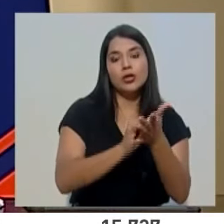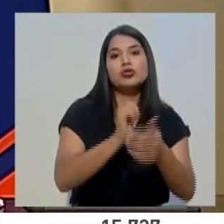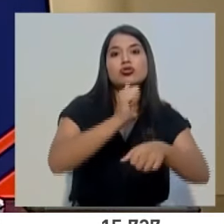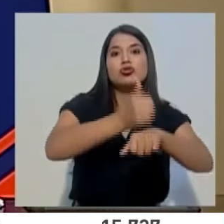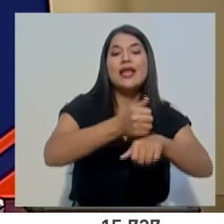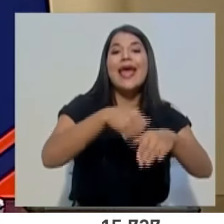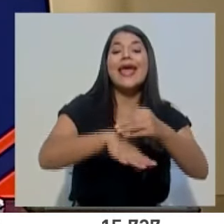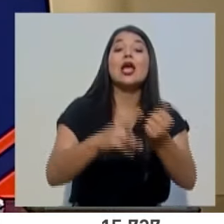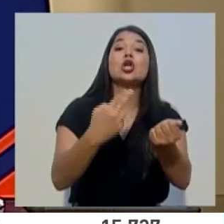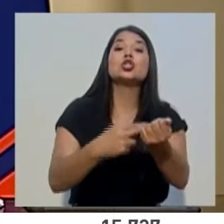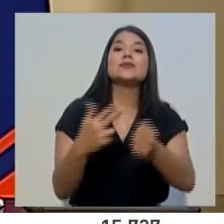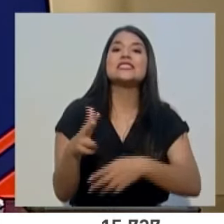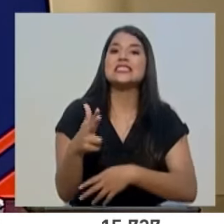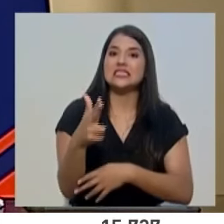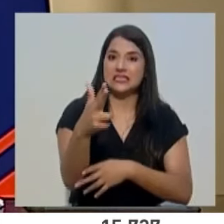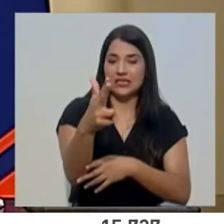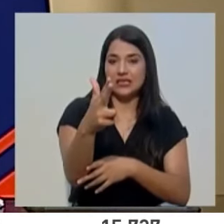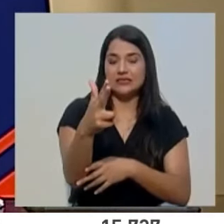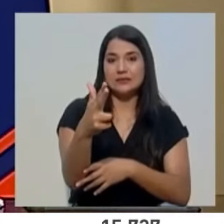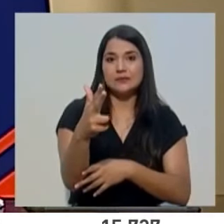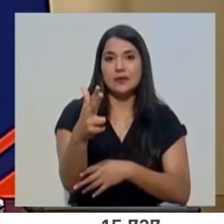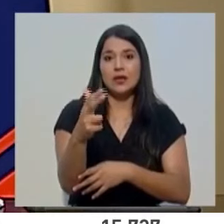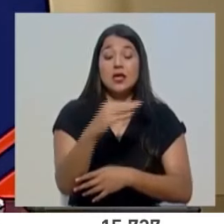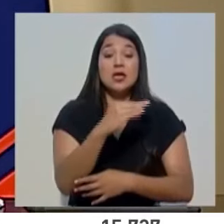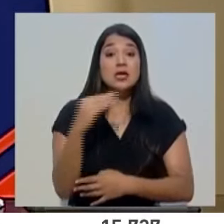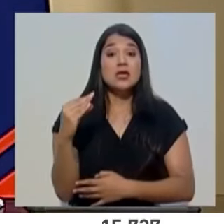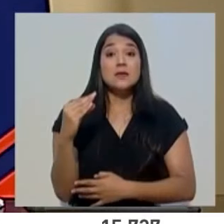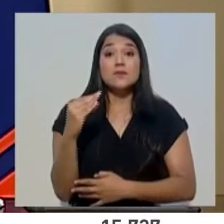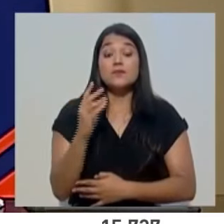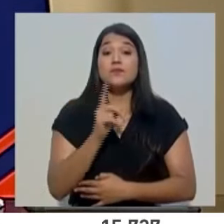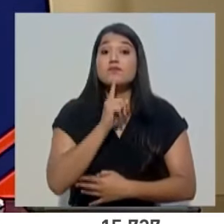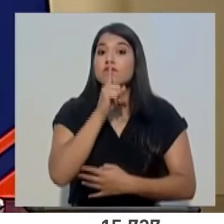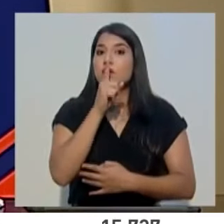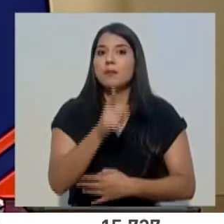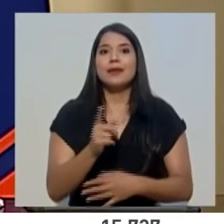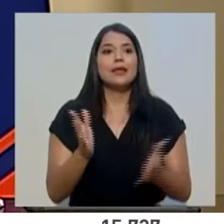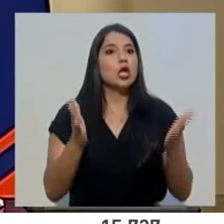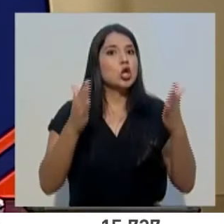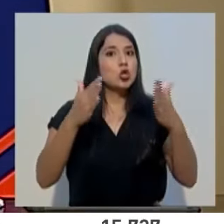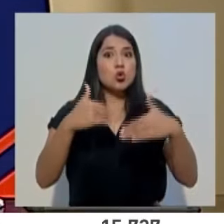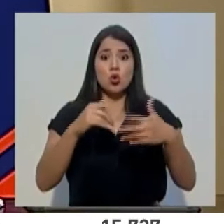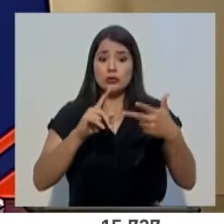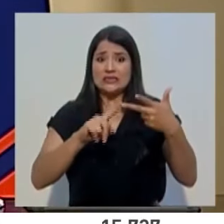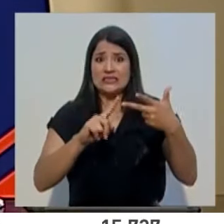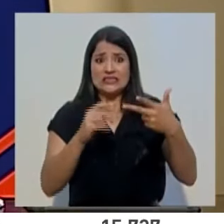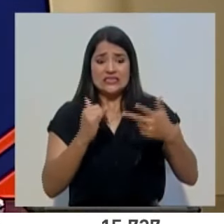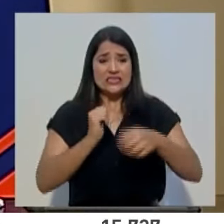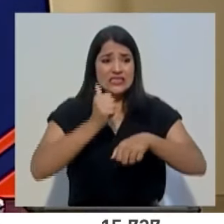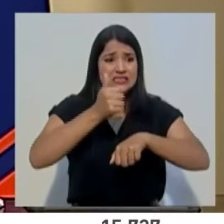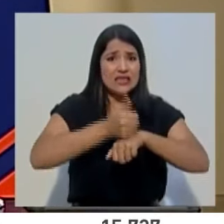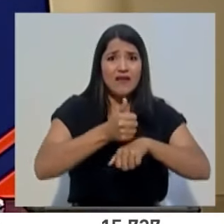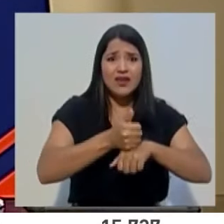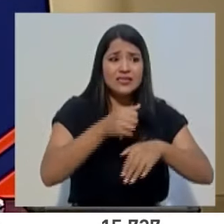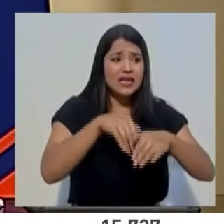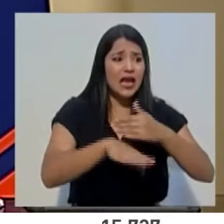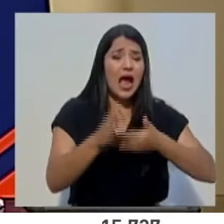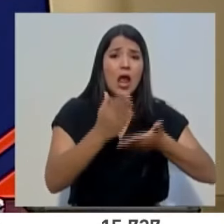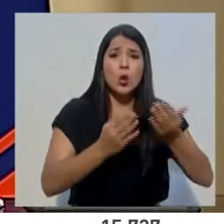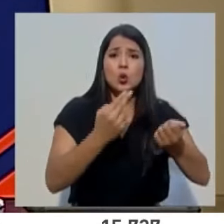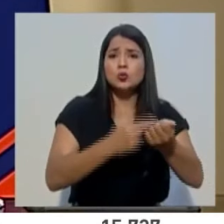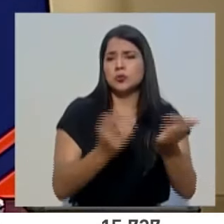y en realidad no tienen ningún riesgo para las comunidades a donde estas unidades